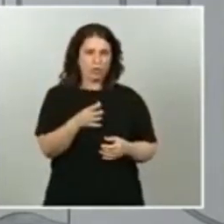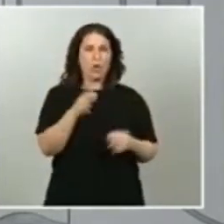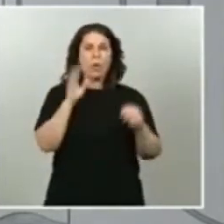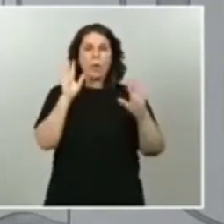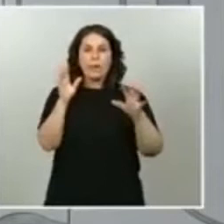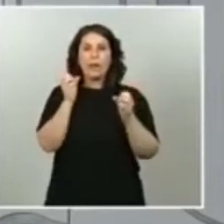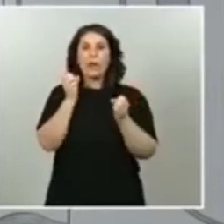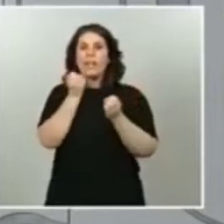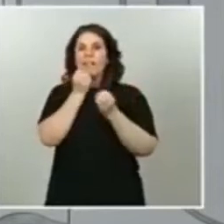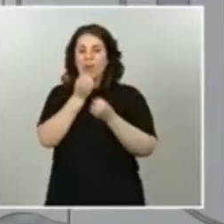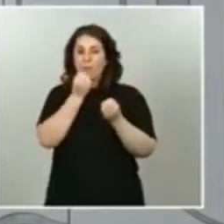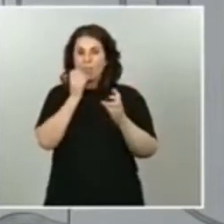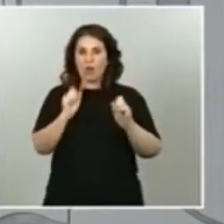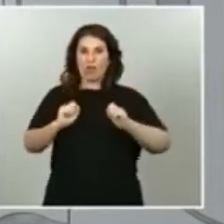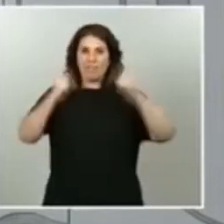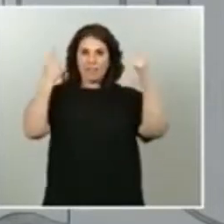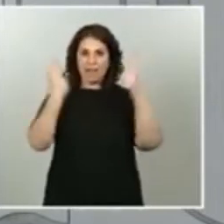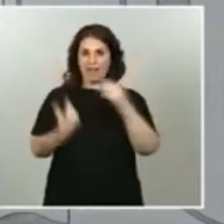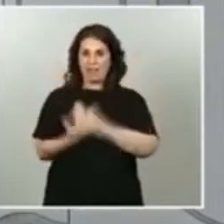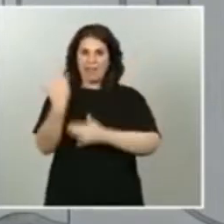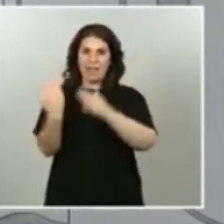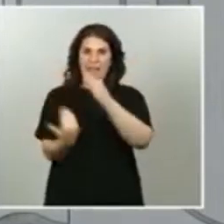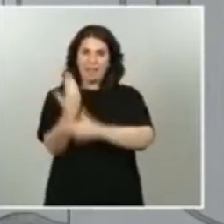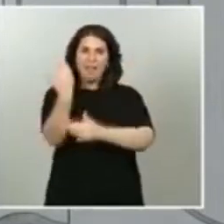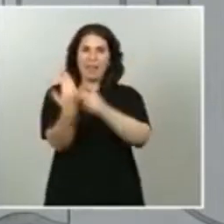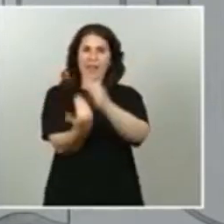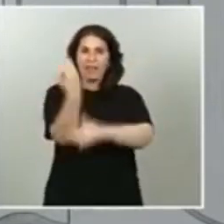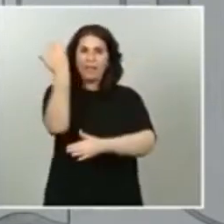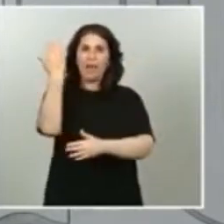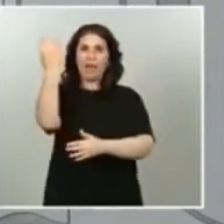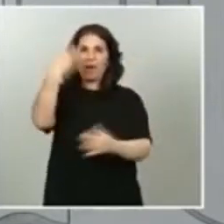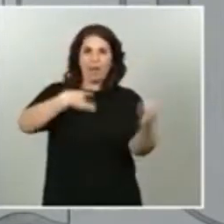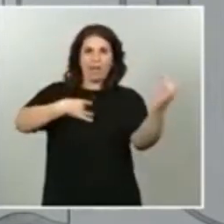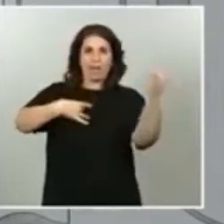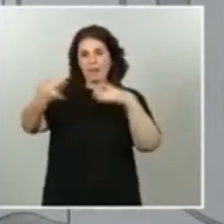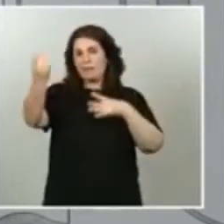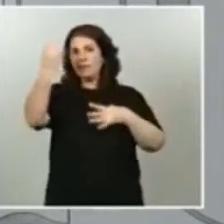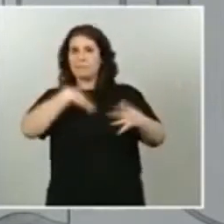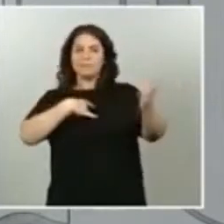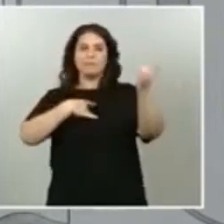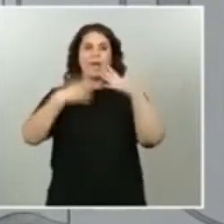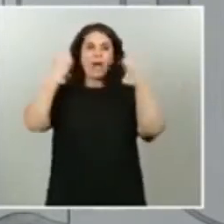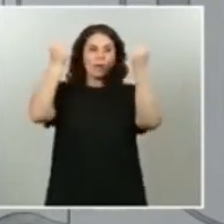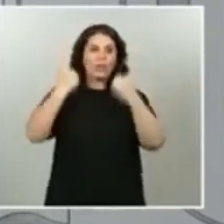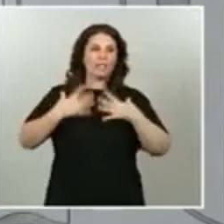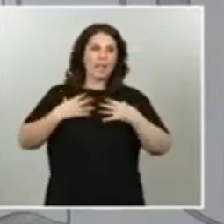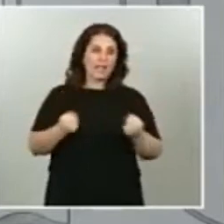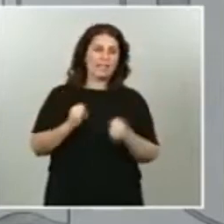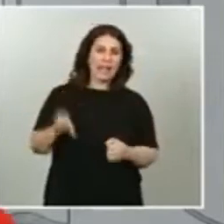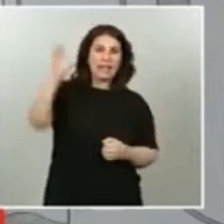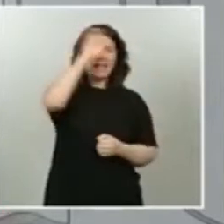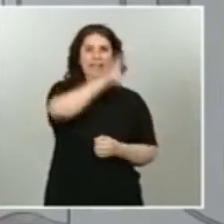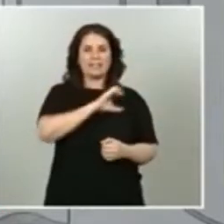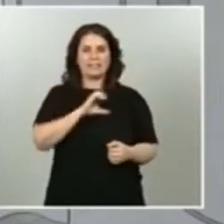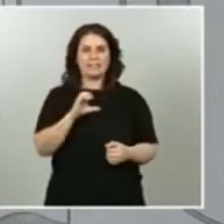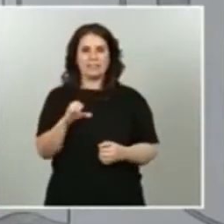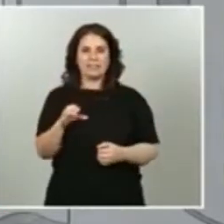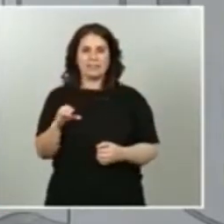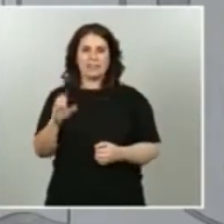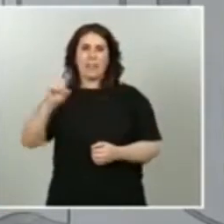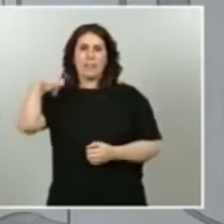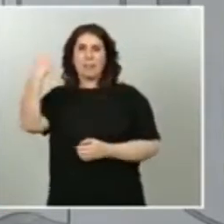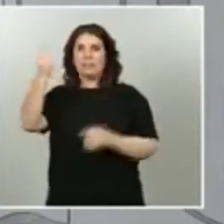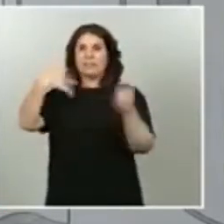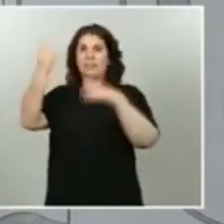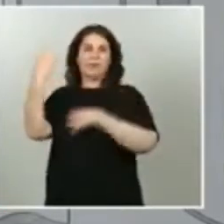oficialmente a diario de todo lo que van remitiendo las diferentes autoridades sanitarias se da cuenta de forma habitual